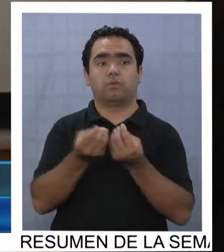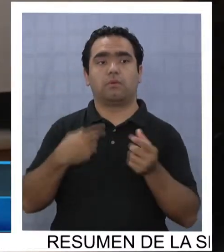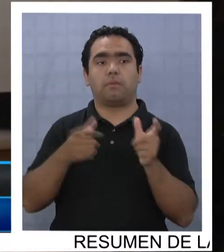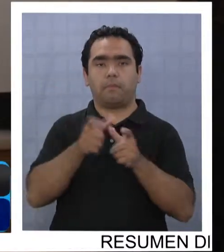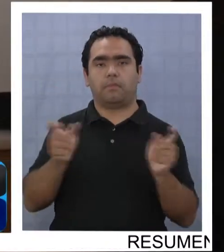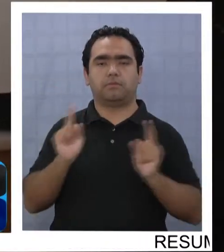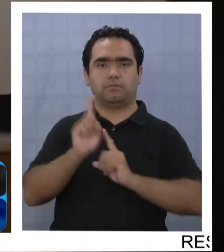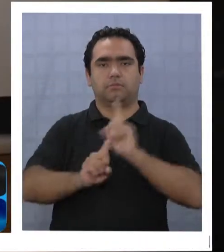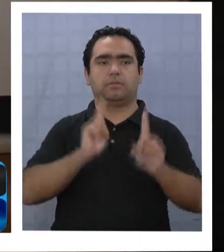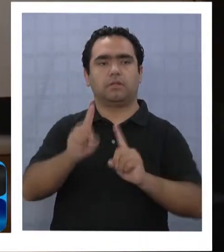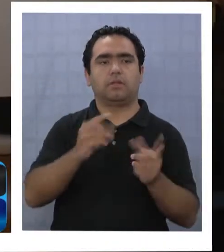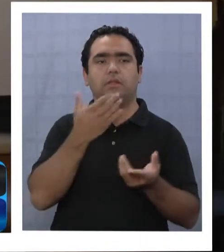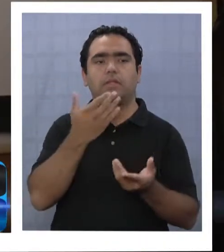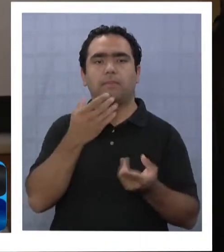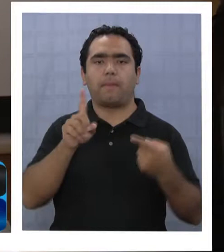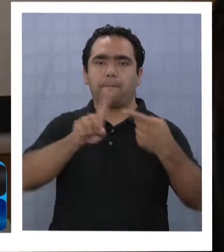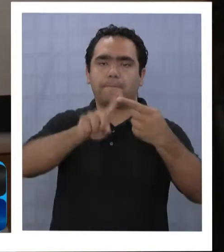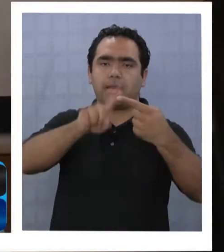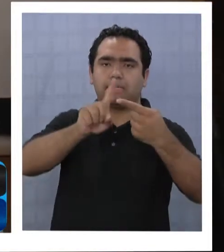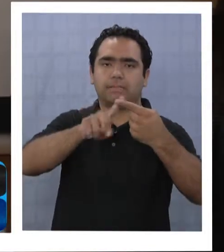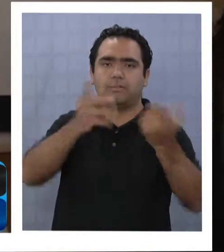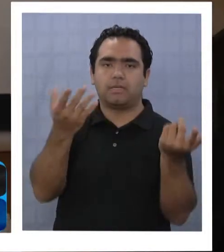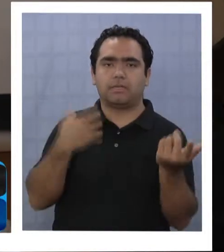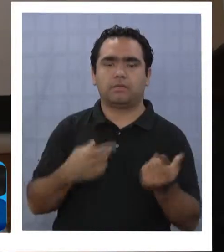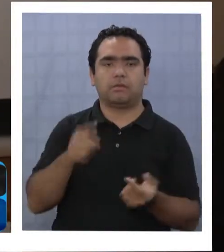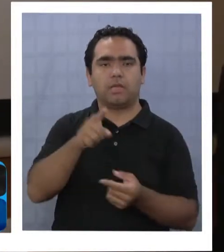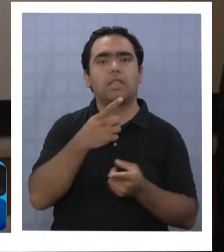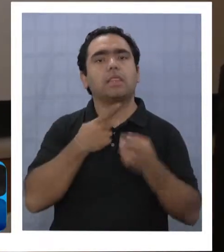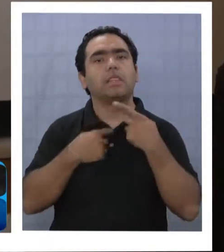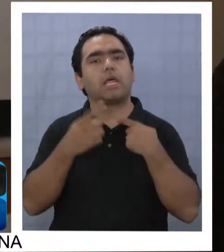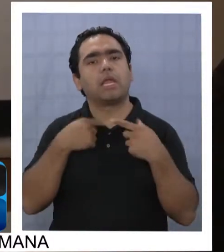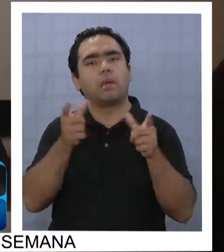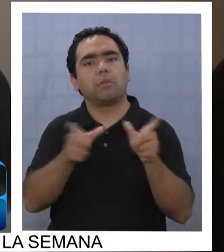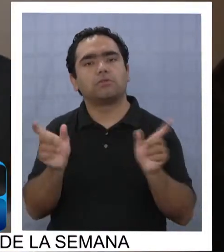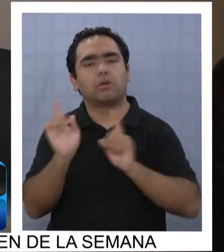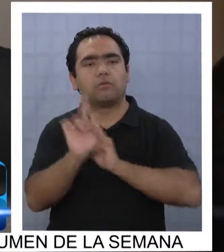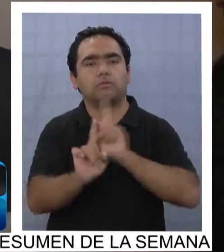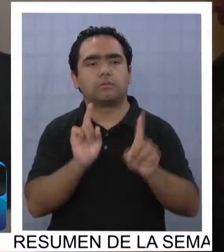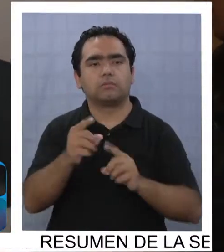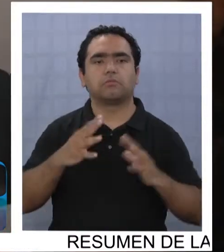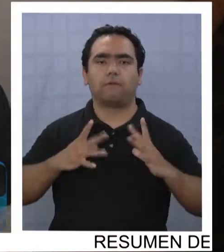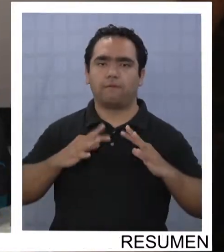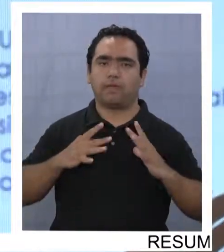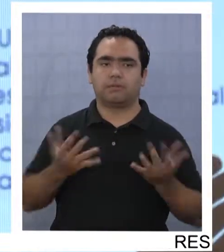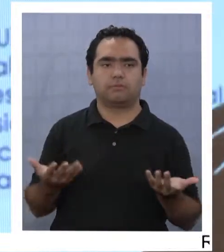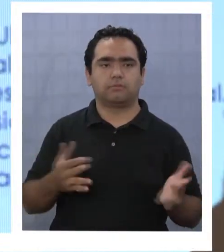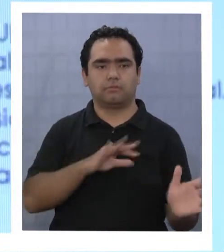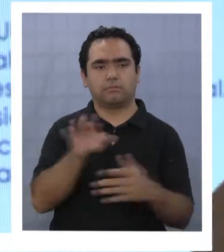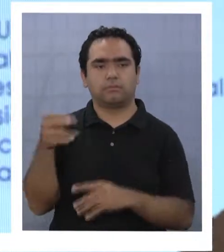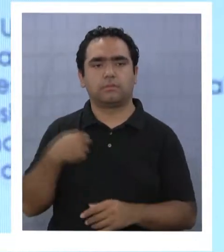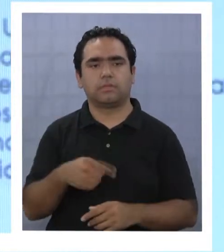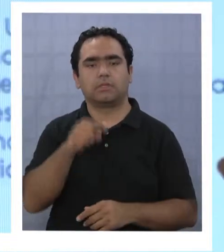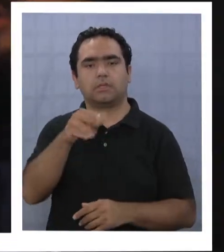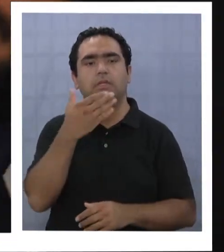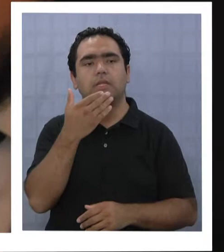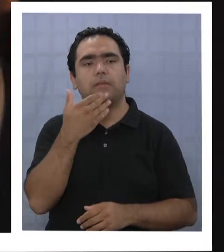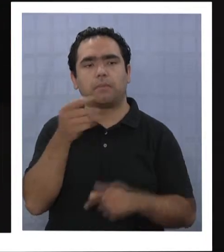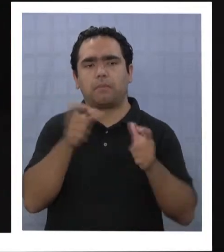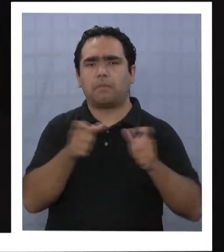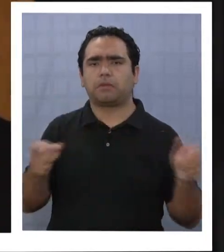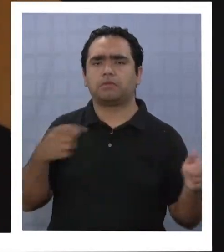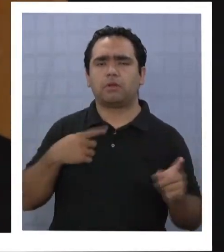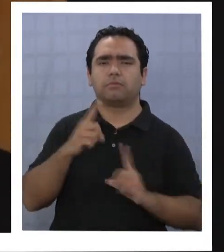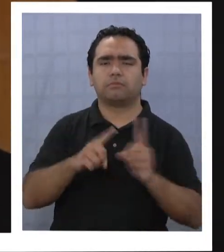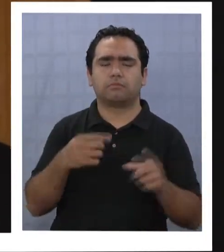cantidad de público, sino también en la participación y el interés que mostraron los asistentes. Me voy bastante contento. Por su parte, los asistentes